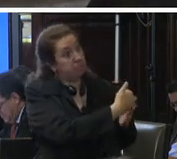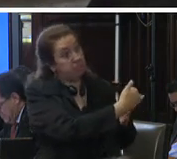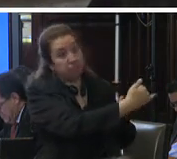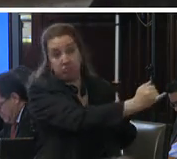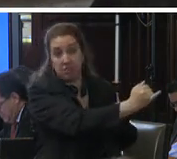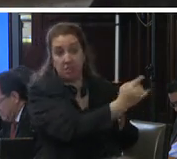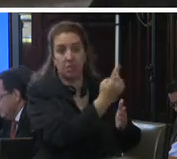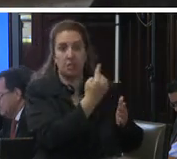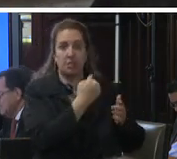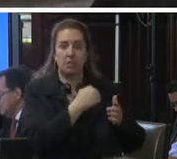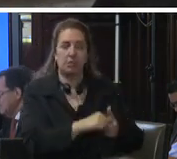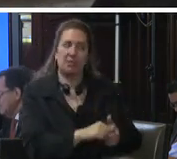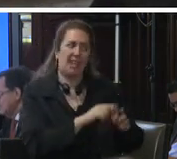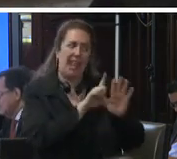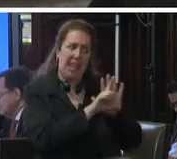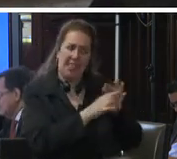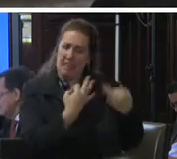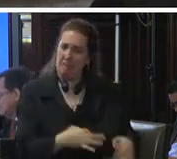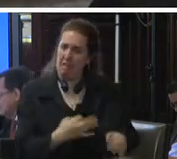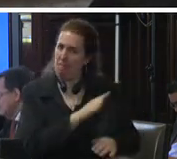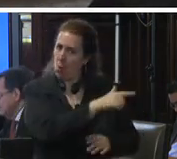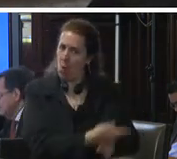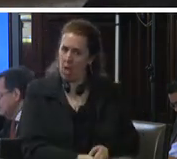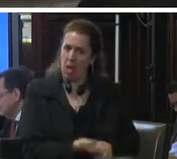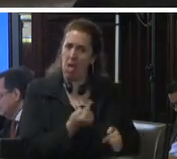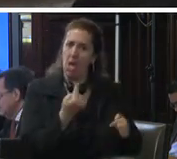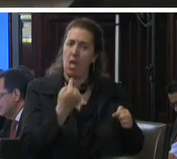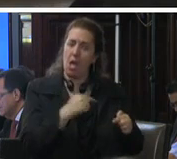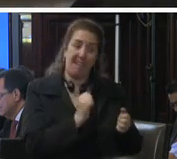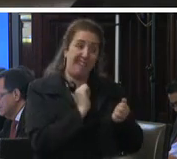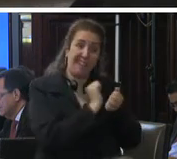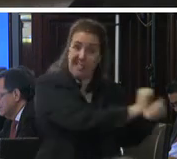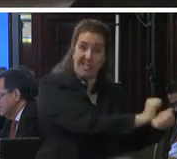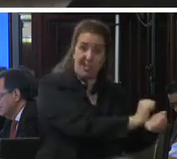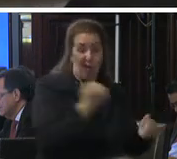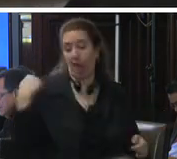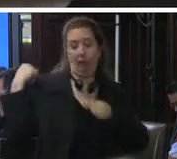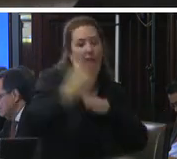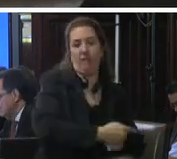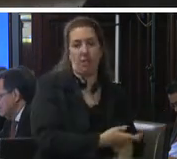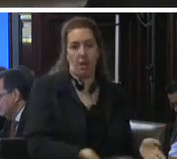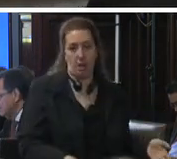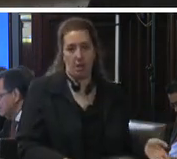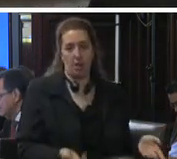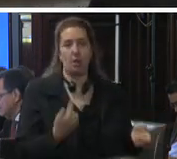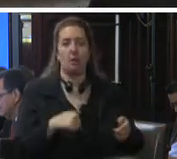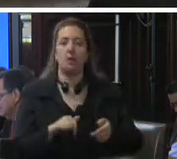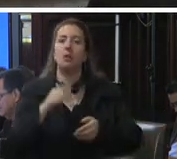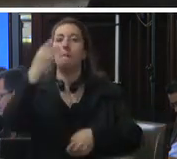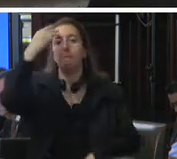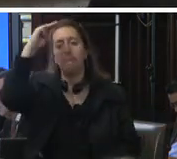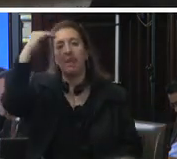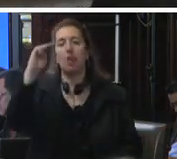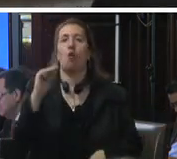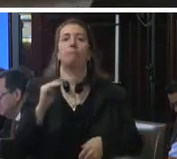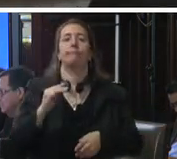subvierte en la legitimidad de su imposición hasta convertirla en una detención arbitraria en méxico el sistema constitucional que